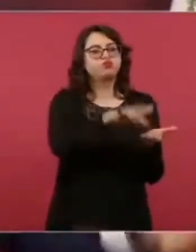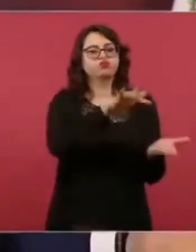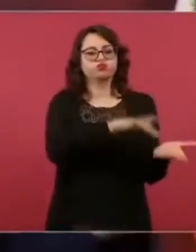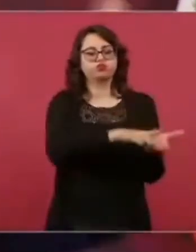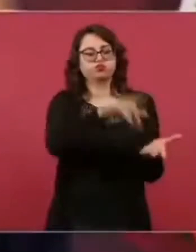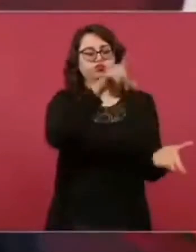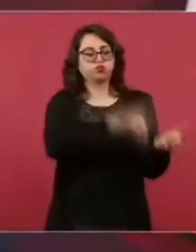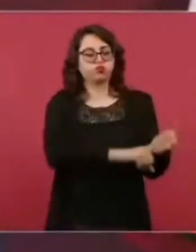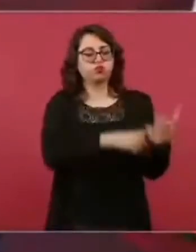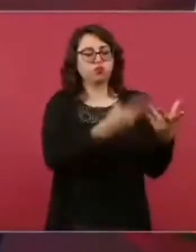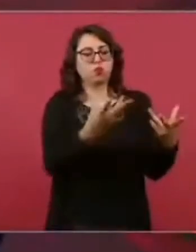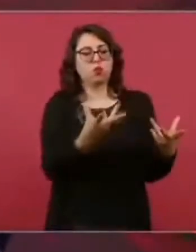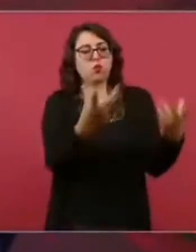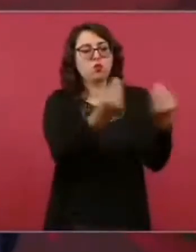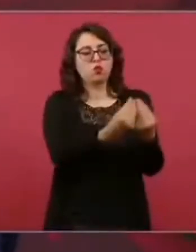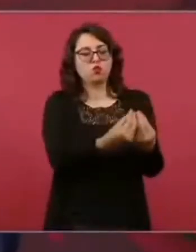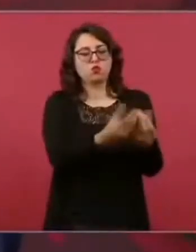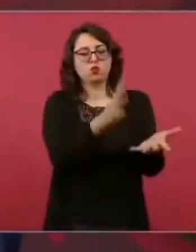forman parte,